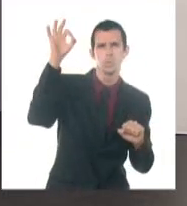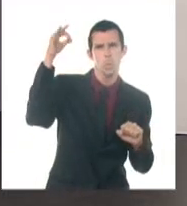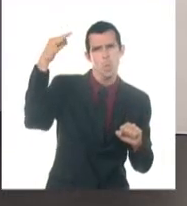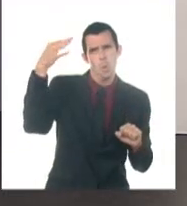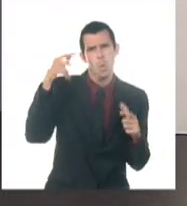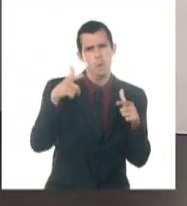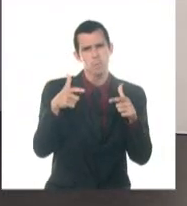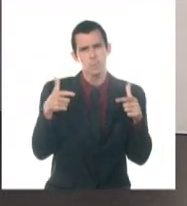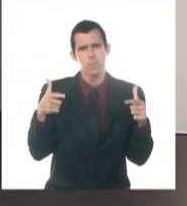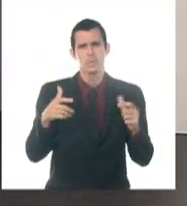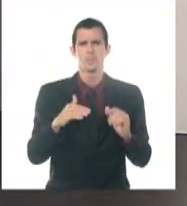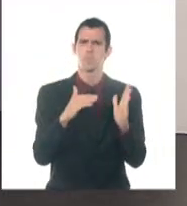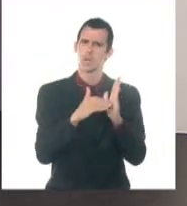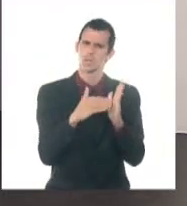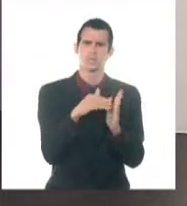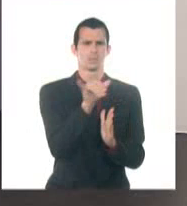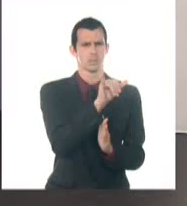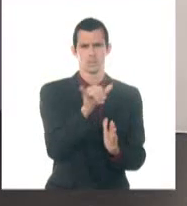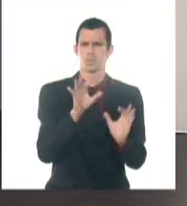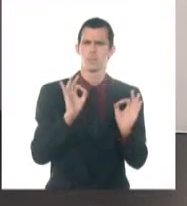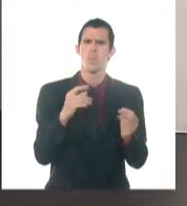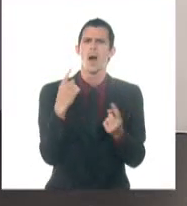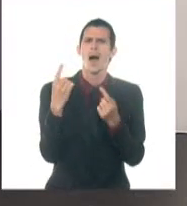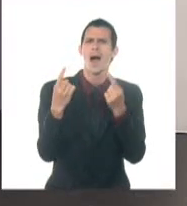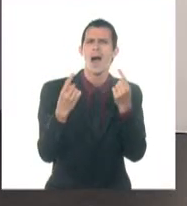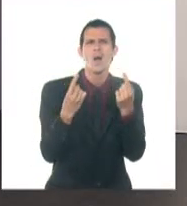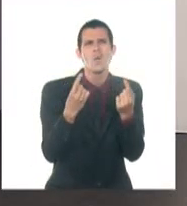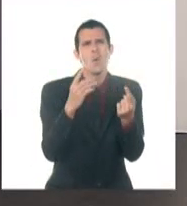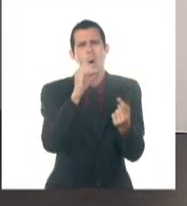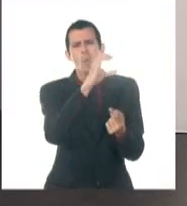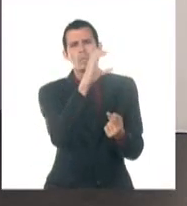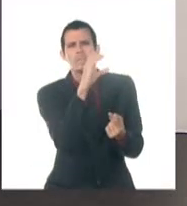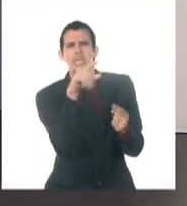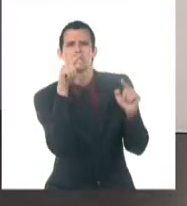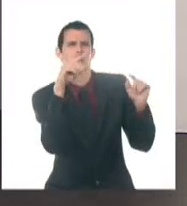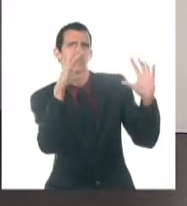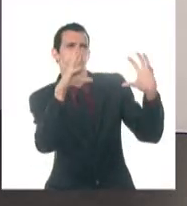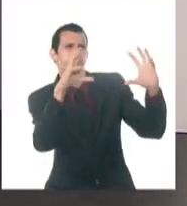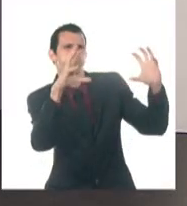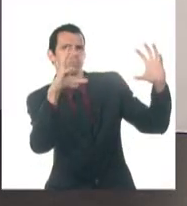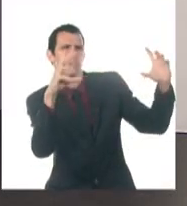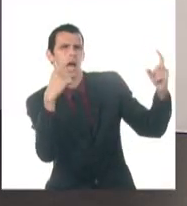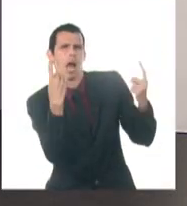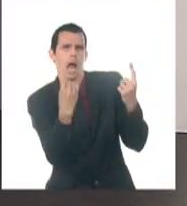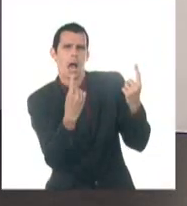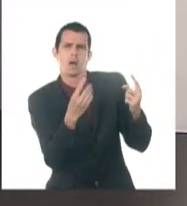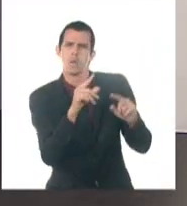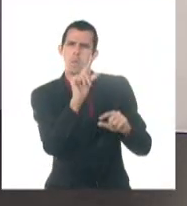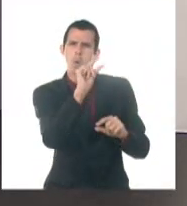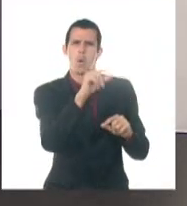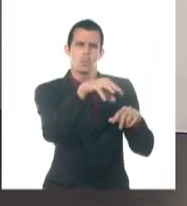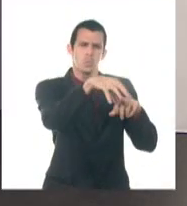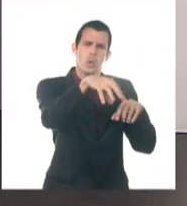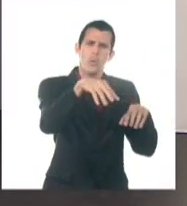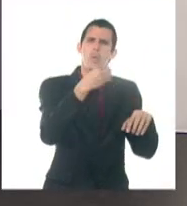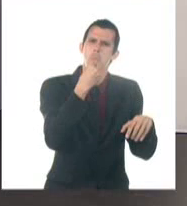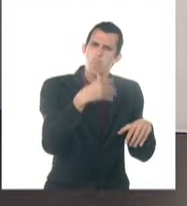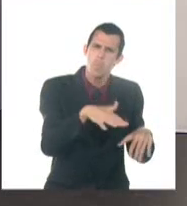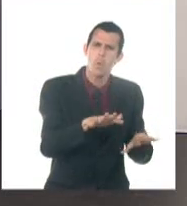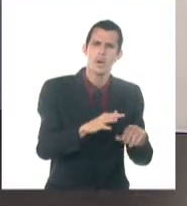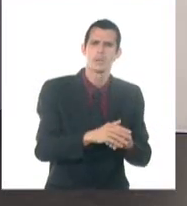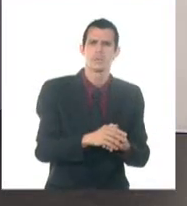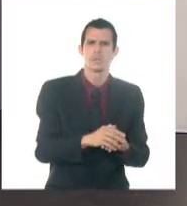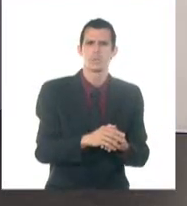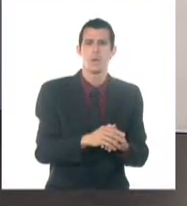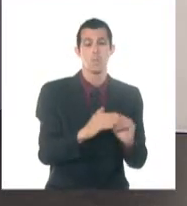algunos nublados en localidades del occidente del país, sobre todo hacia la parte más occidental, donde tendremos aislados chubascos y también tormentas eléctricas